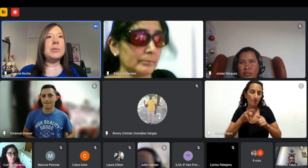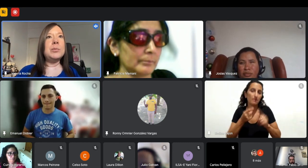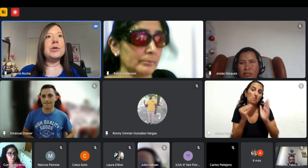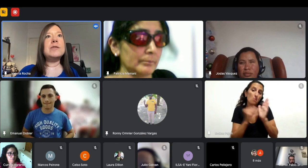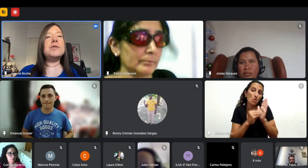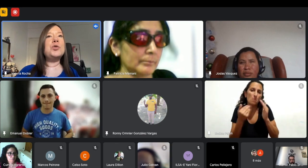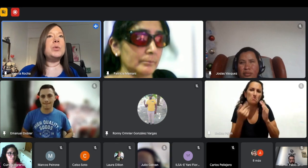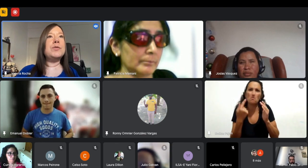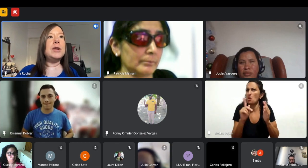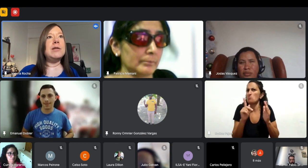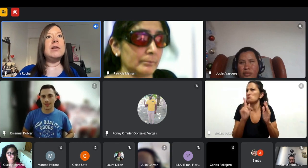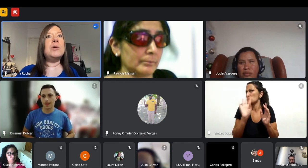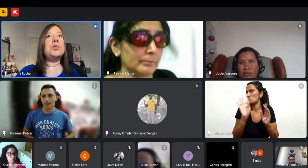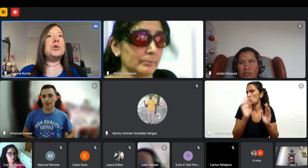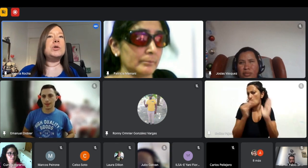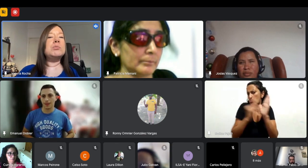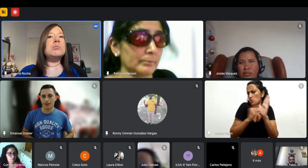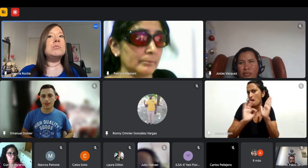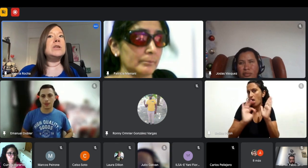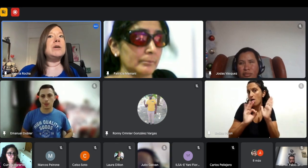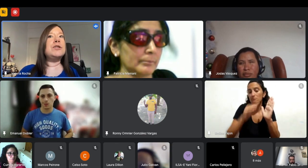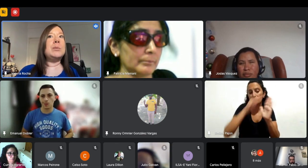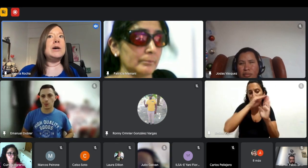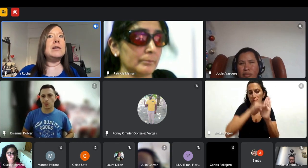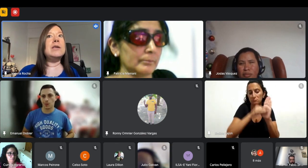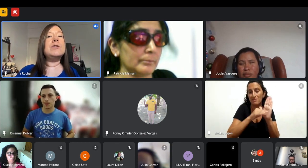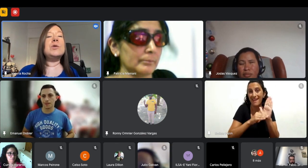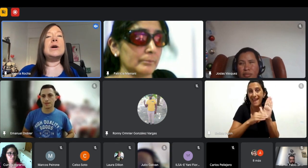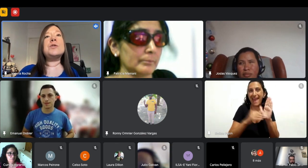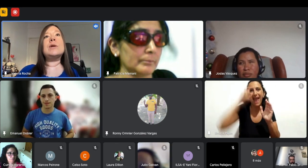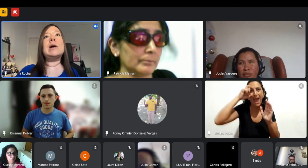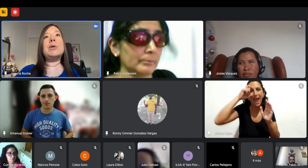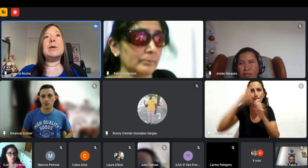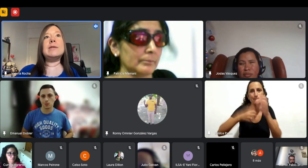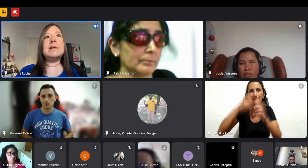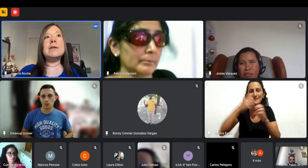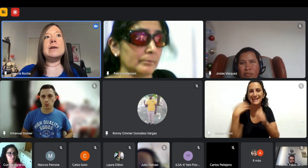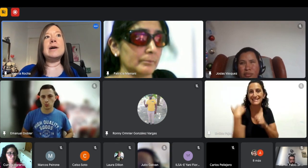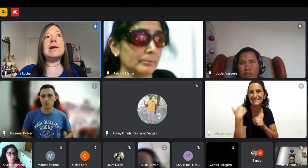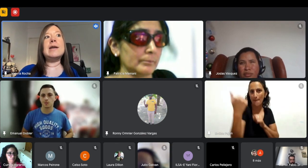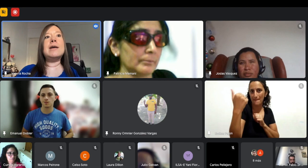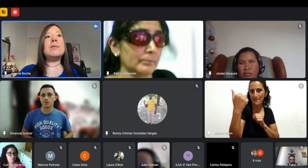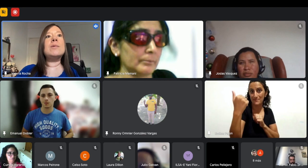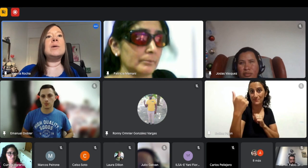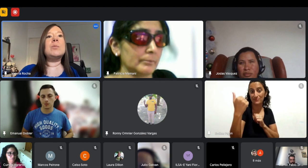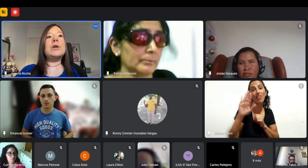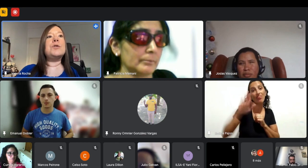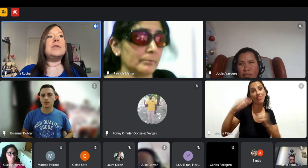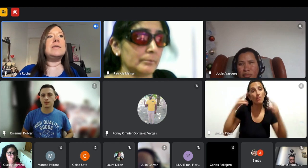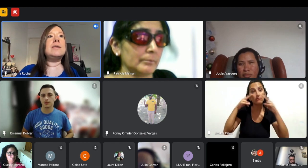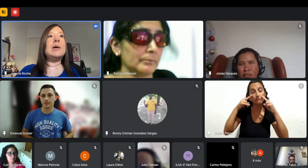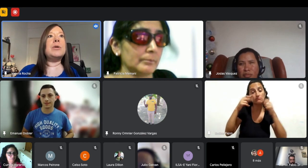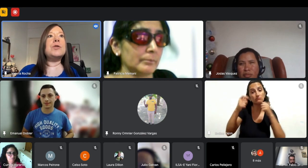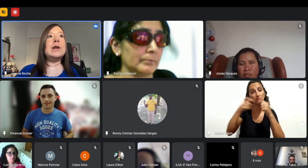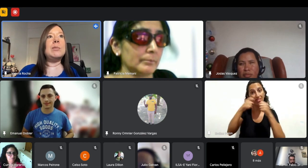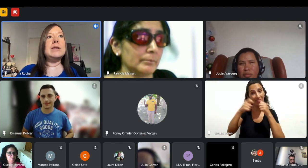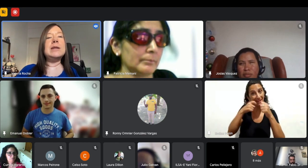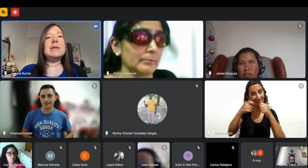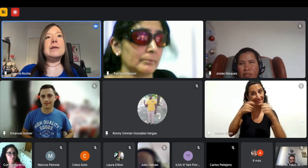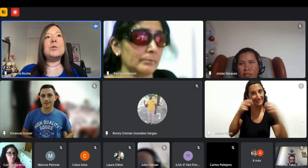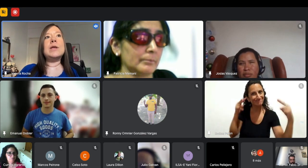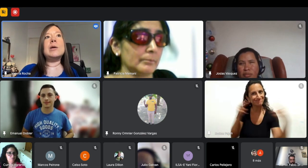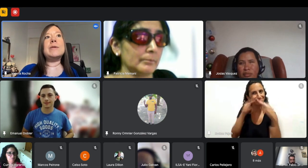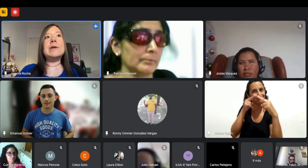la empresa te llame porque si vio tu perfil le gustó te va a llamar y en todo caso en la primera entrevista aclarar bueno si te citan